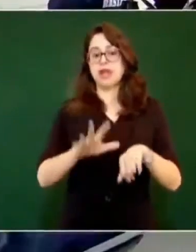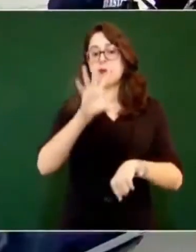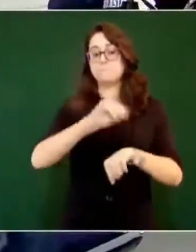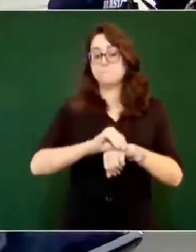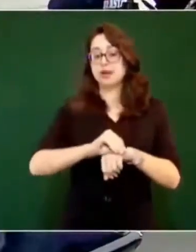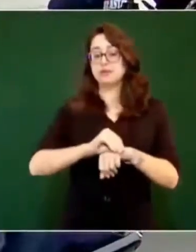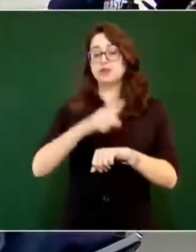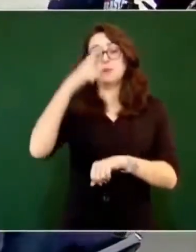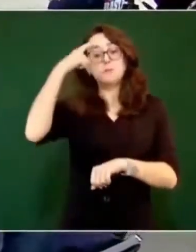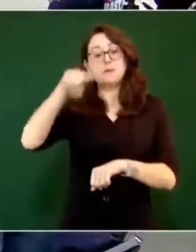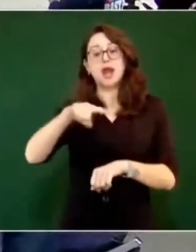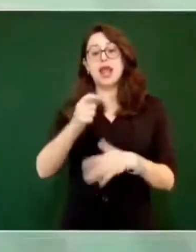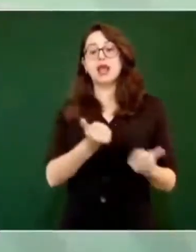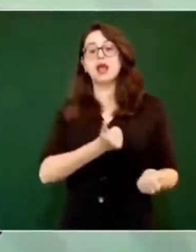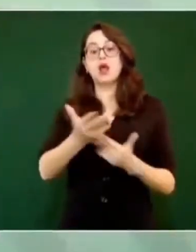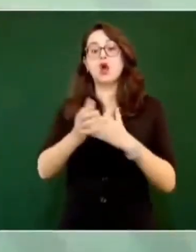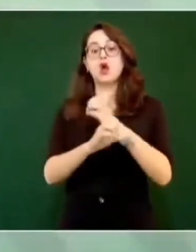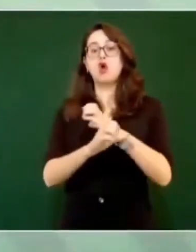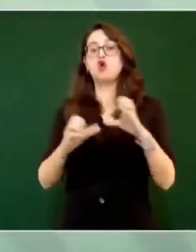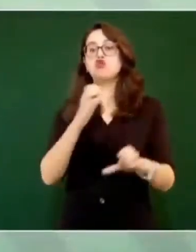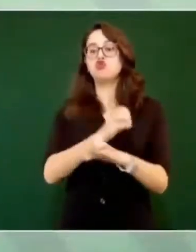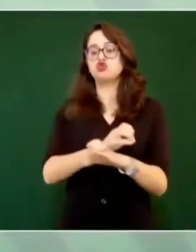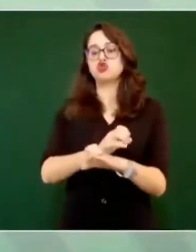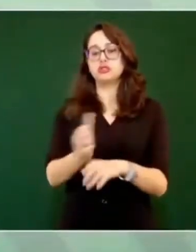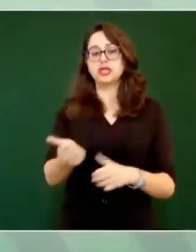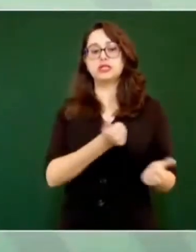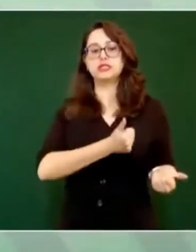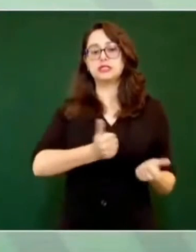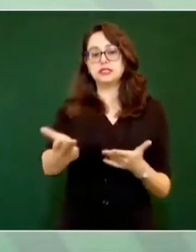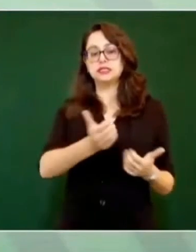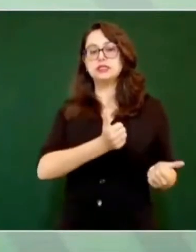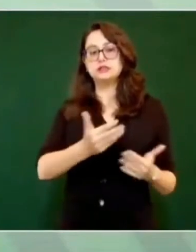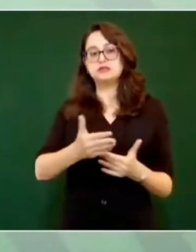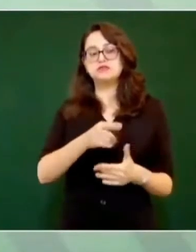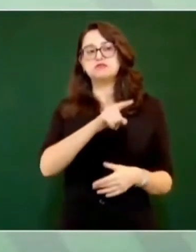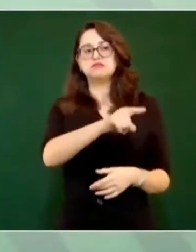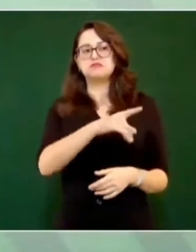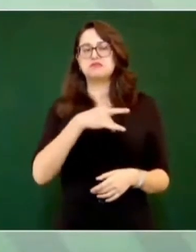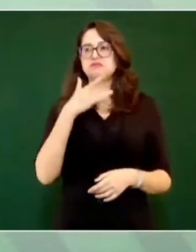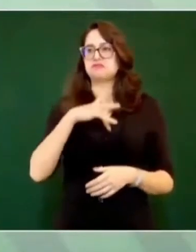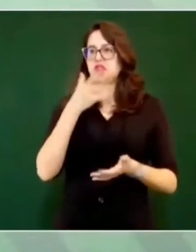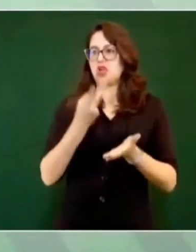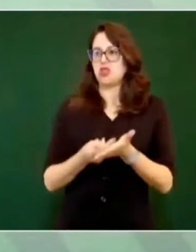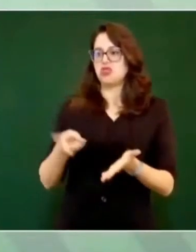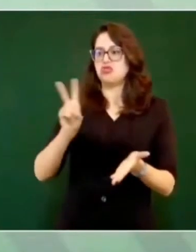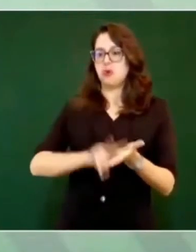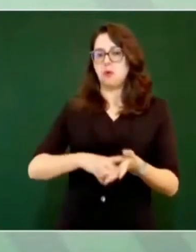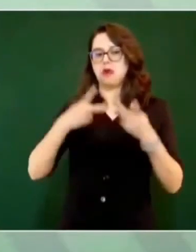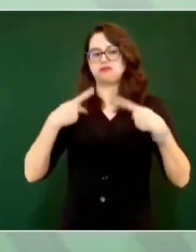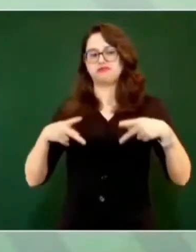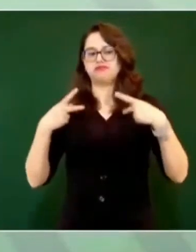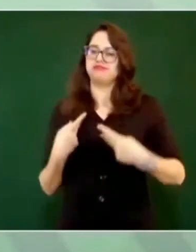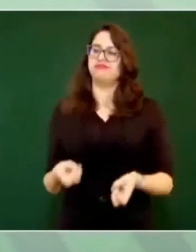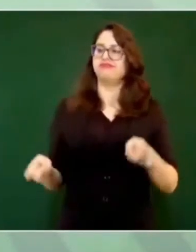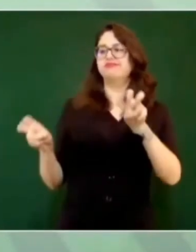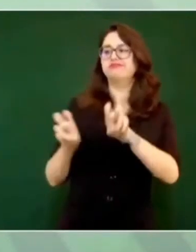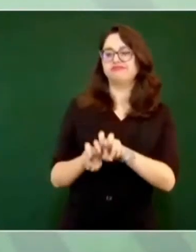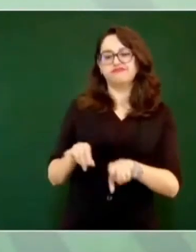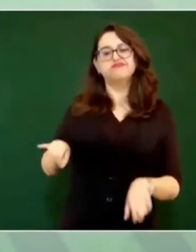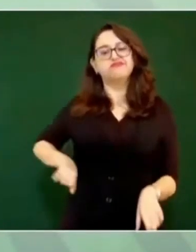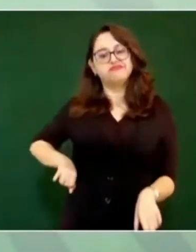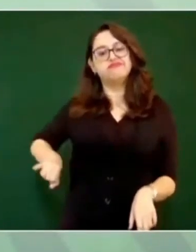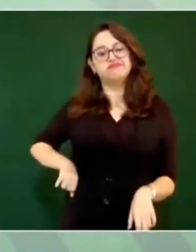carga y que se está animando a tener la concesión para trenes de